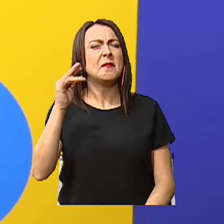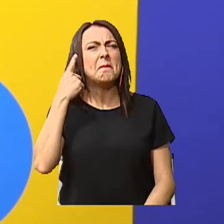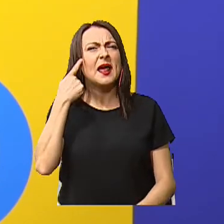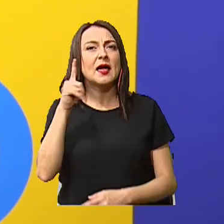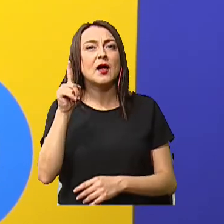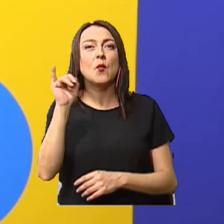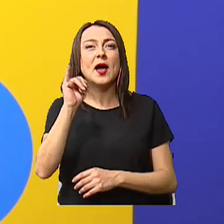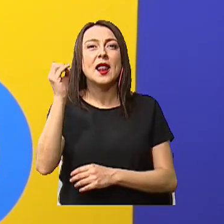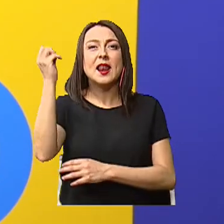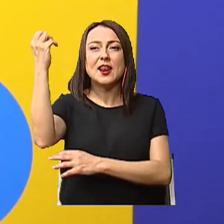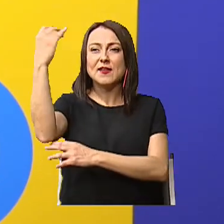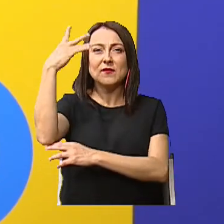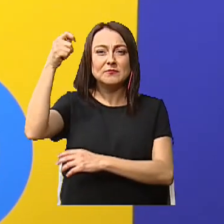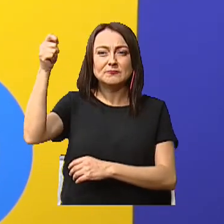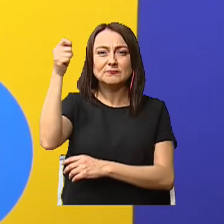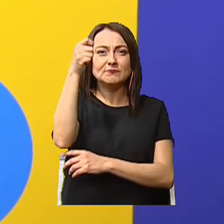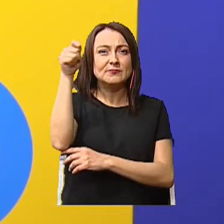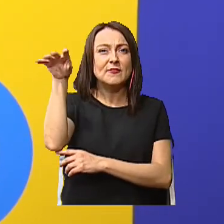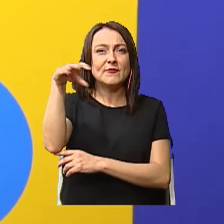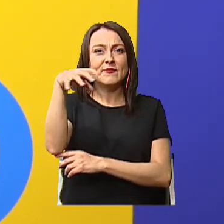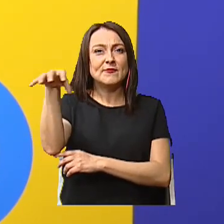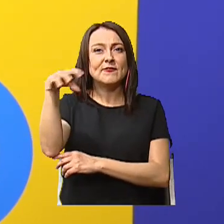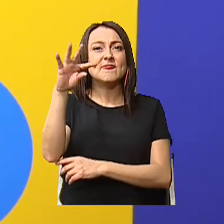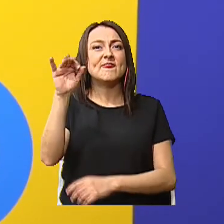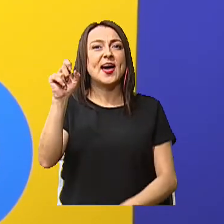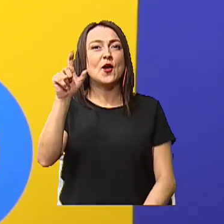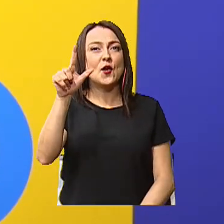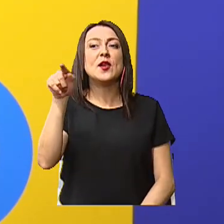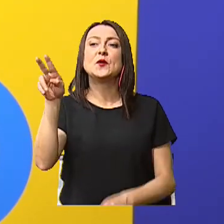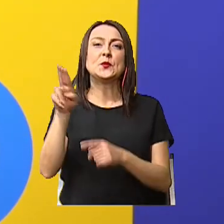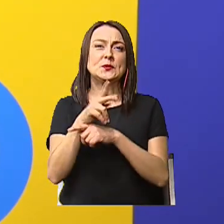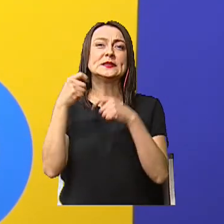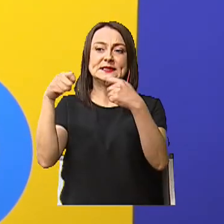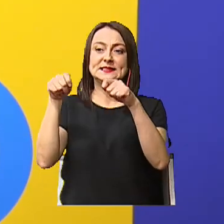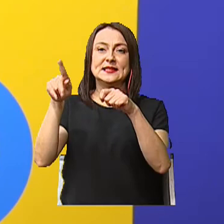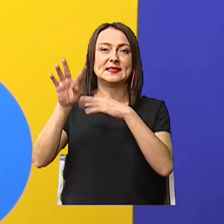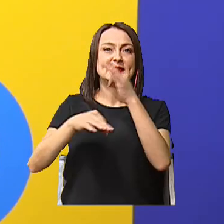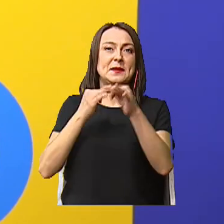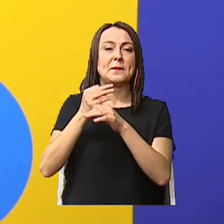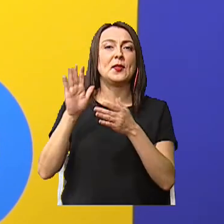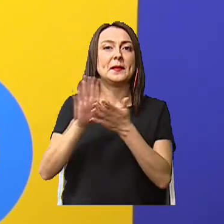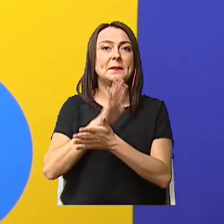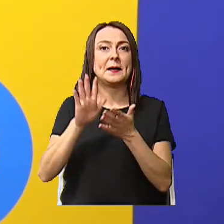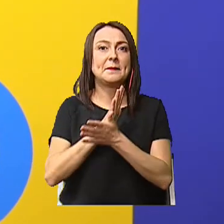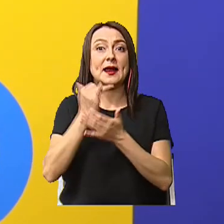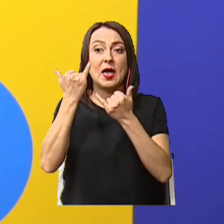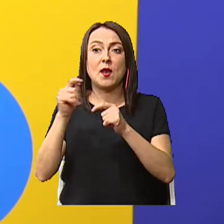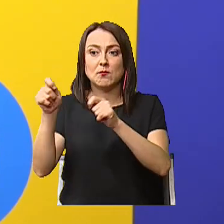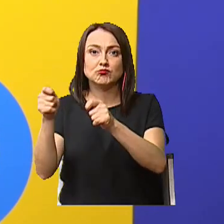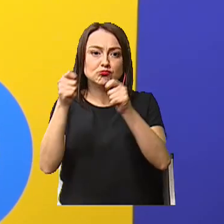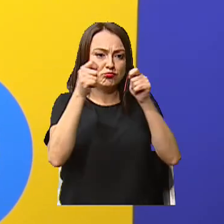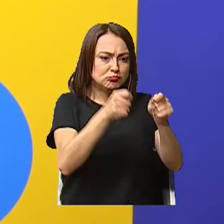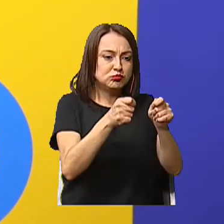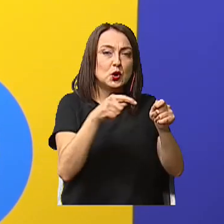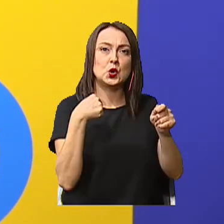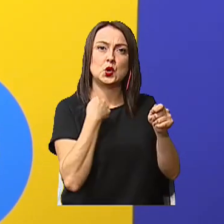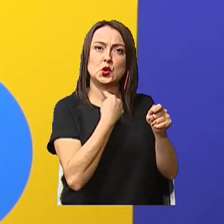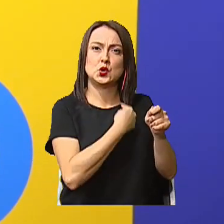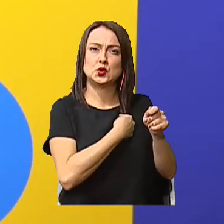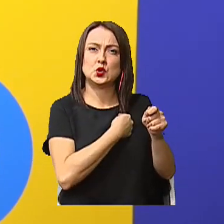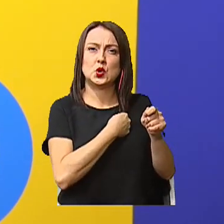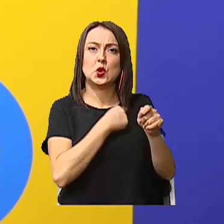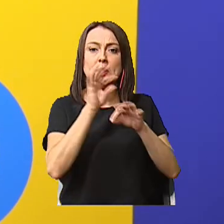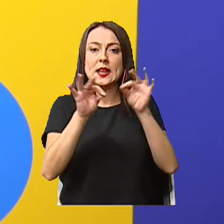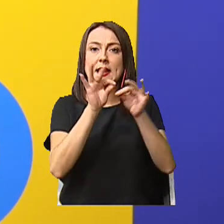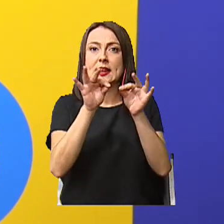los faroles Lo vamos a colocar aquí Sobre El rollito de papel Y tomamos una liga